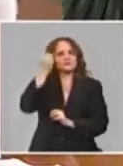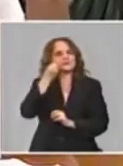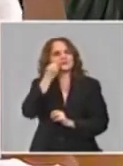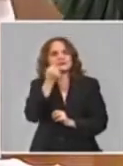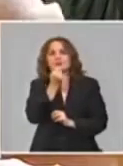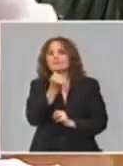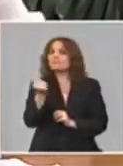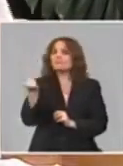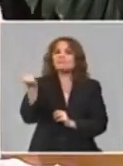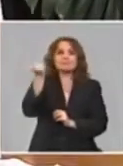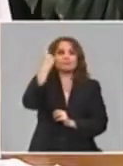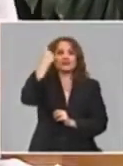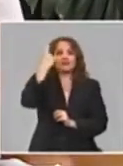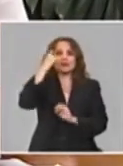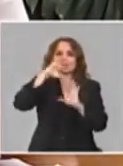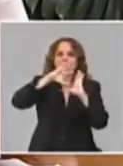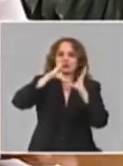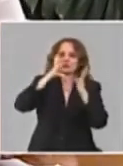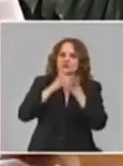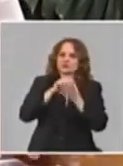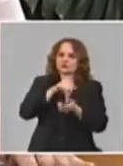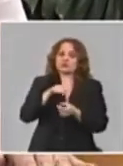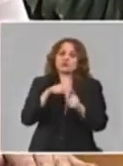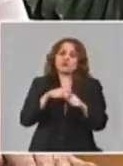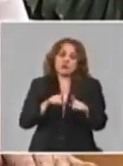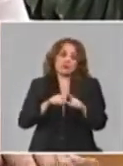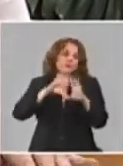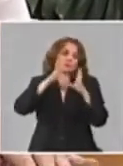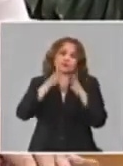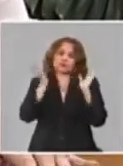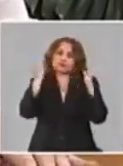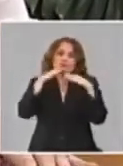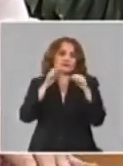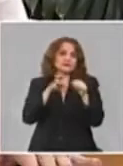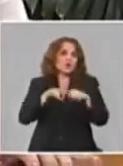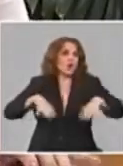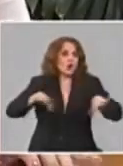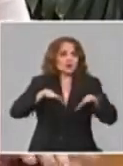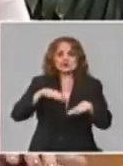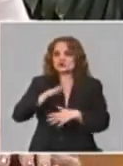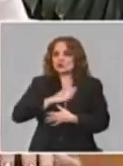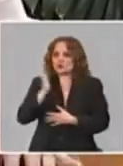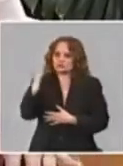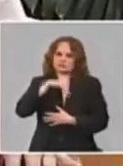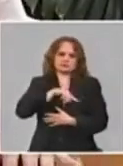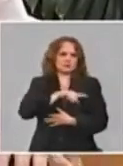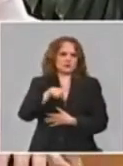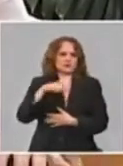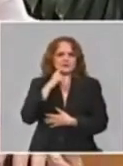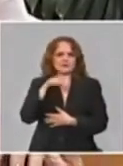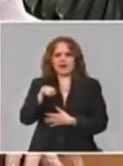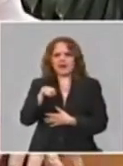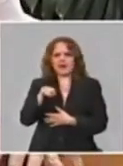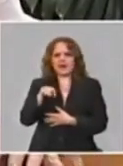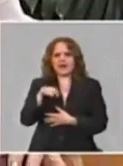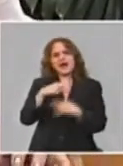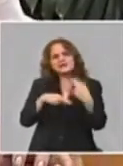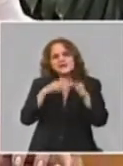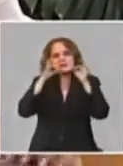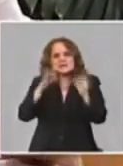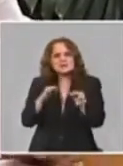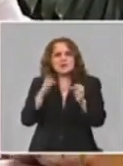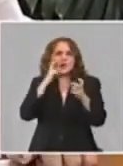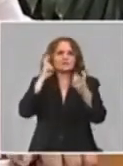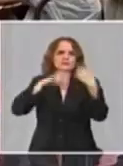y únicas en el mundo porque el mundo no tiene condiciones prácticamente nosotros tenemos las condiciones exactas porque es una investigación